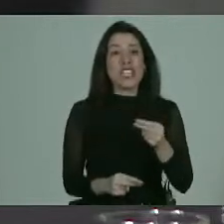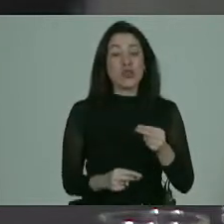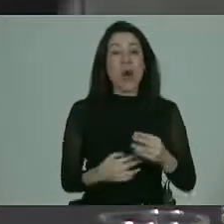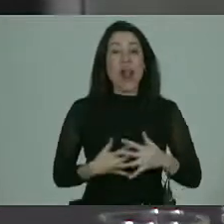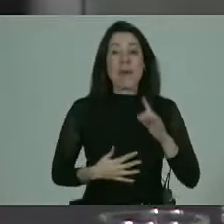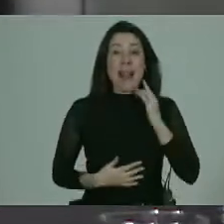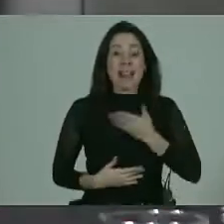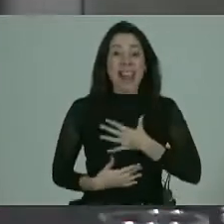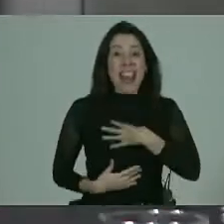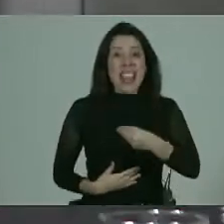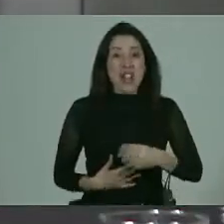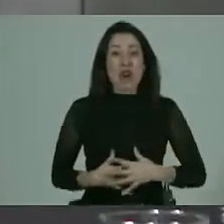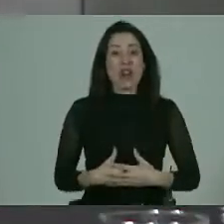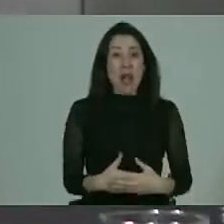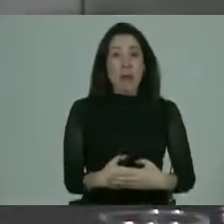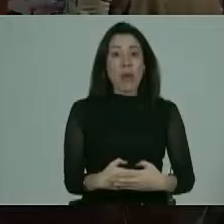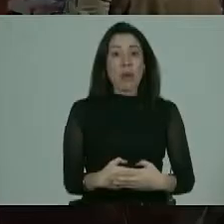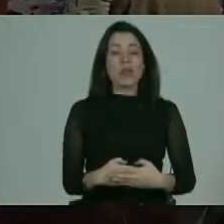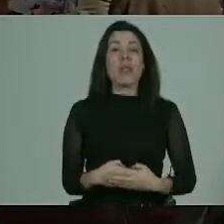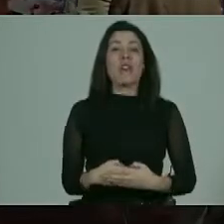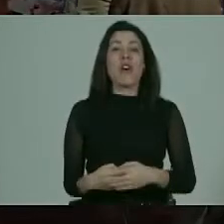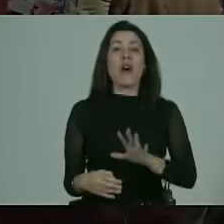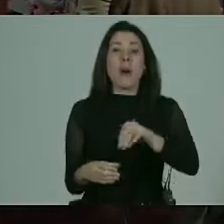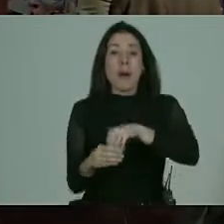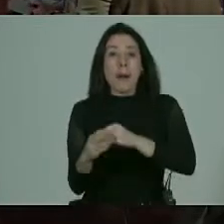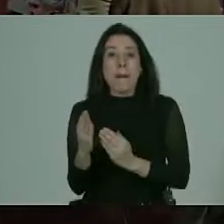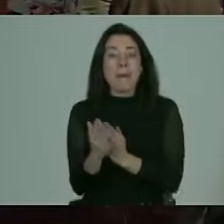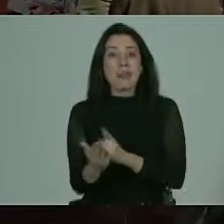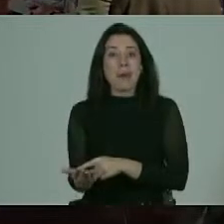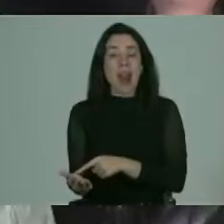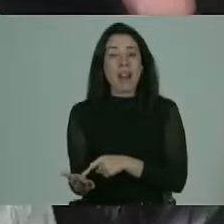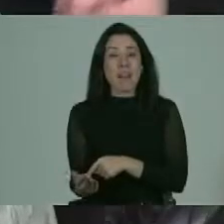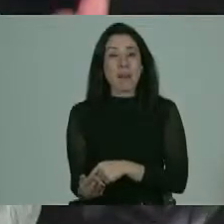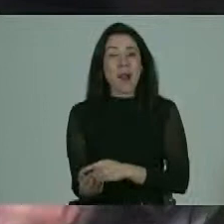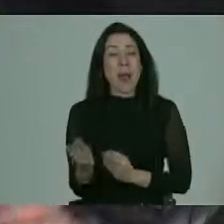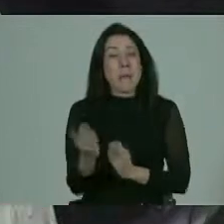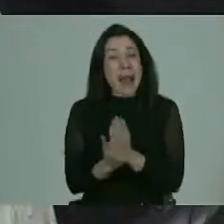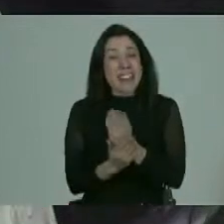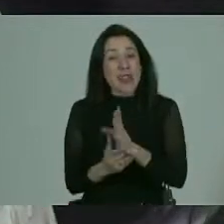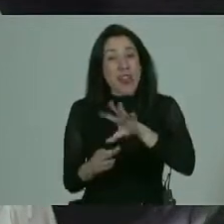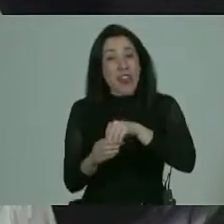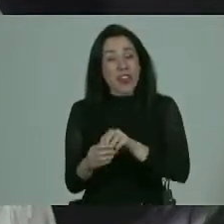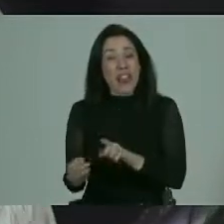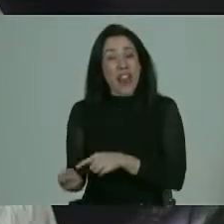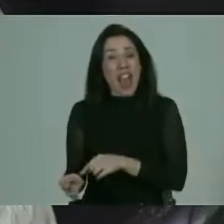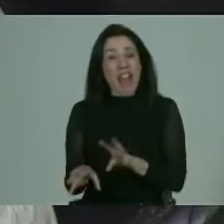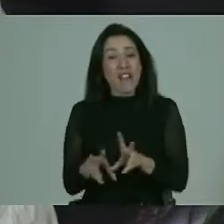reproductivos partiendo por su núcleo familiar? bueno partiendo por su núcleo familiar